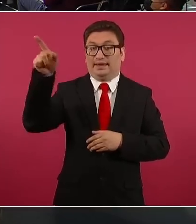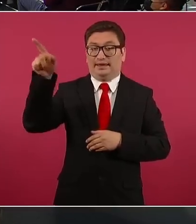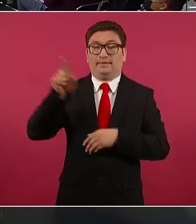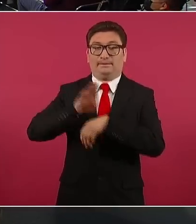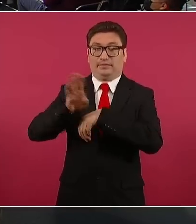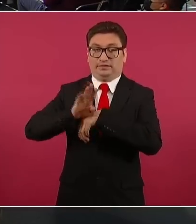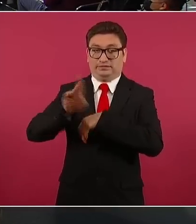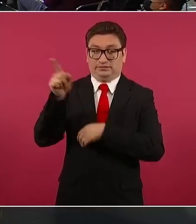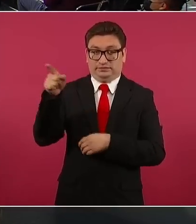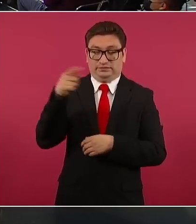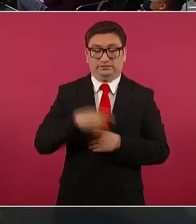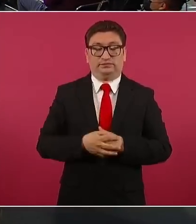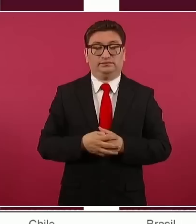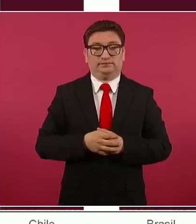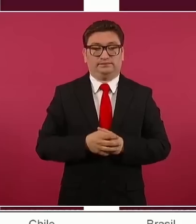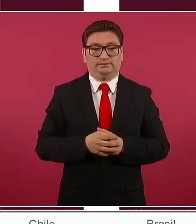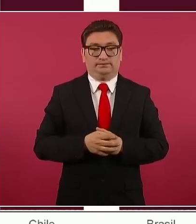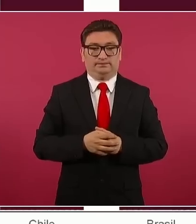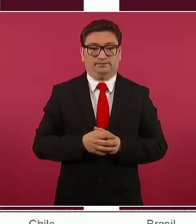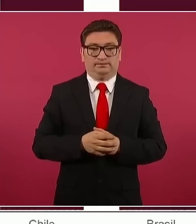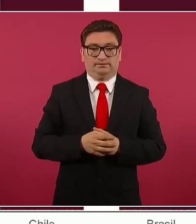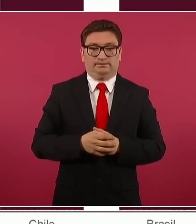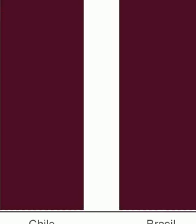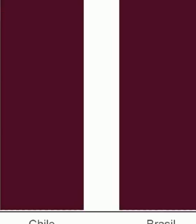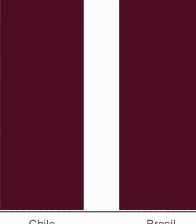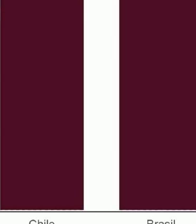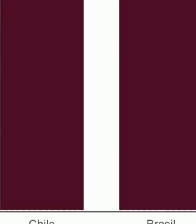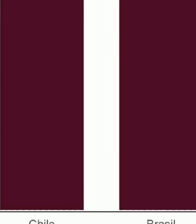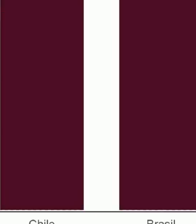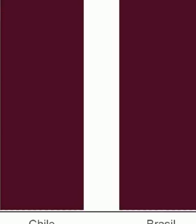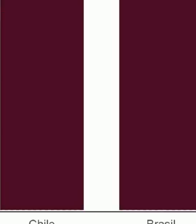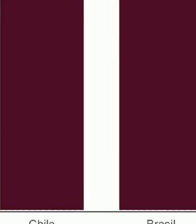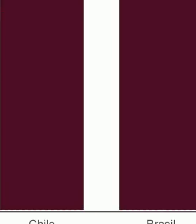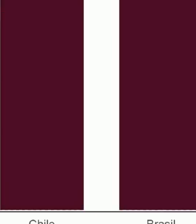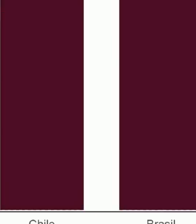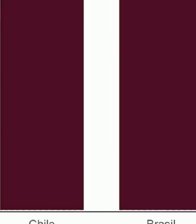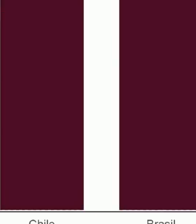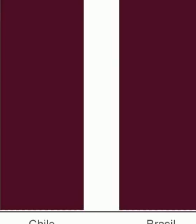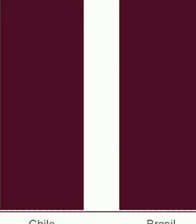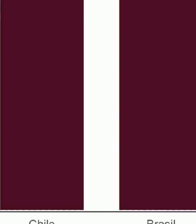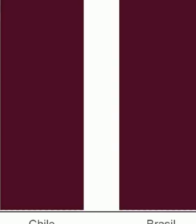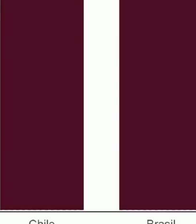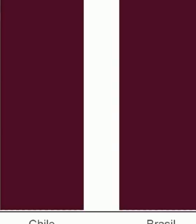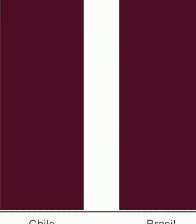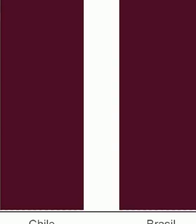en Chile, en Colombia, en España.